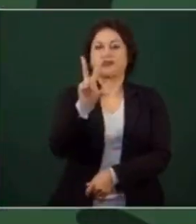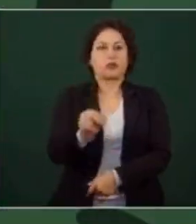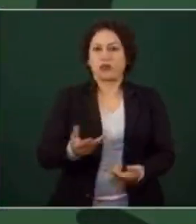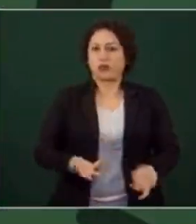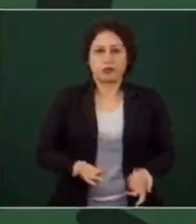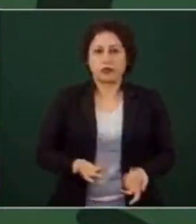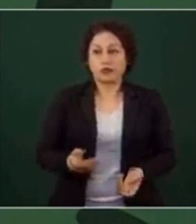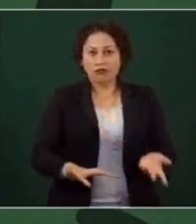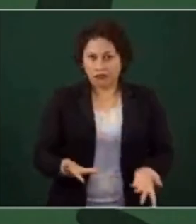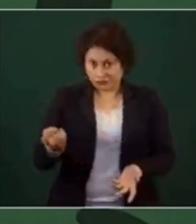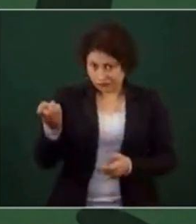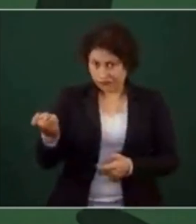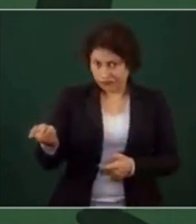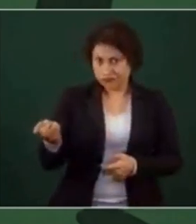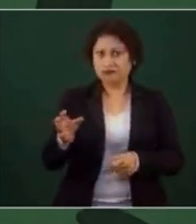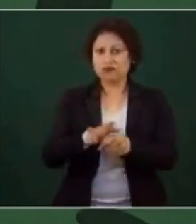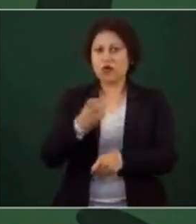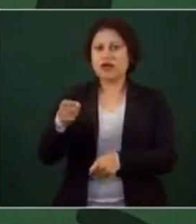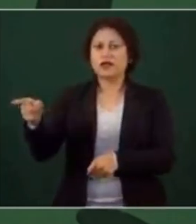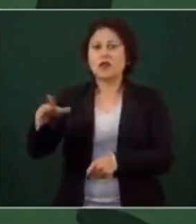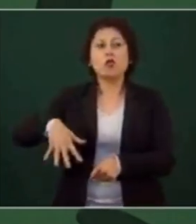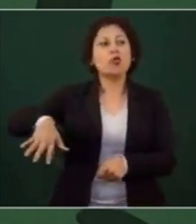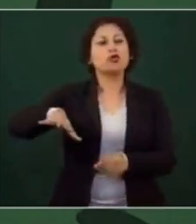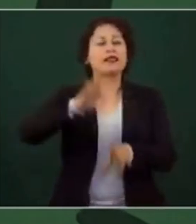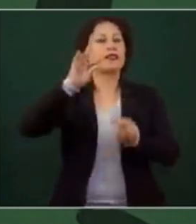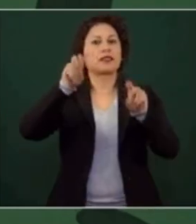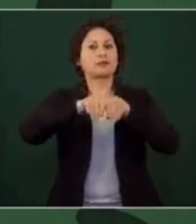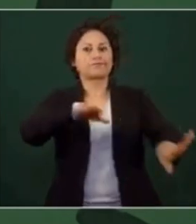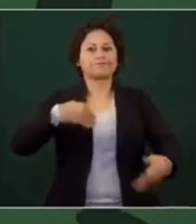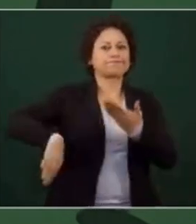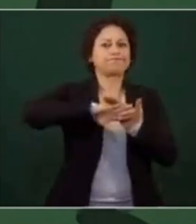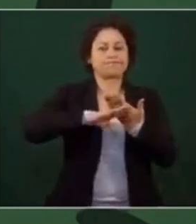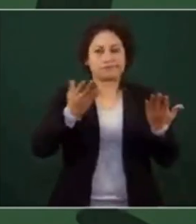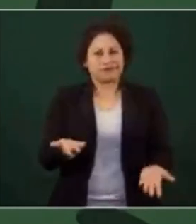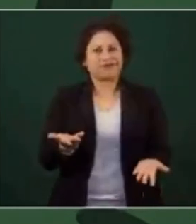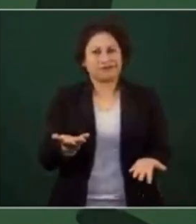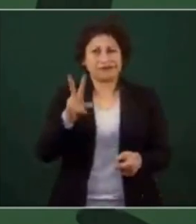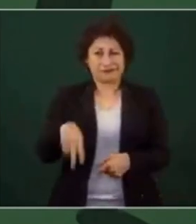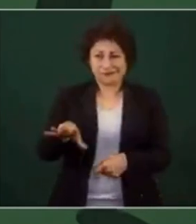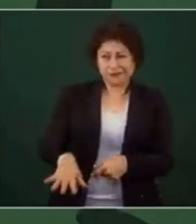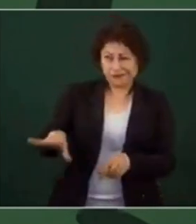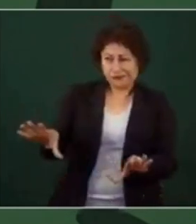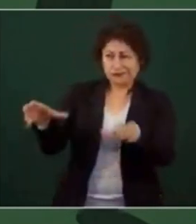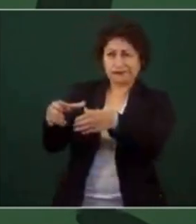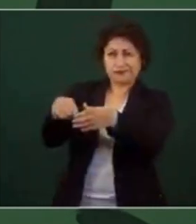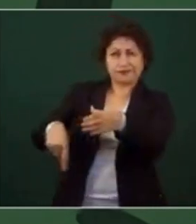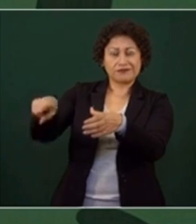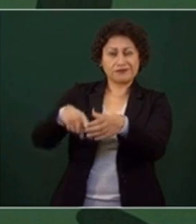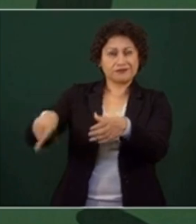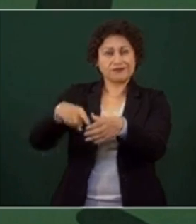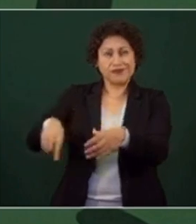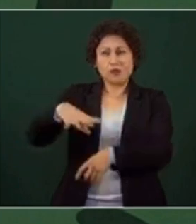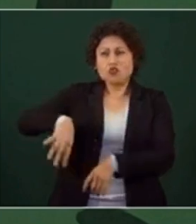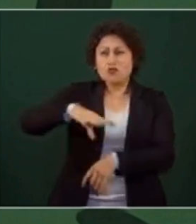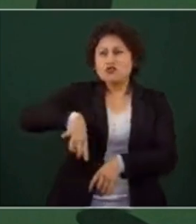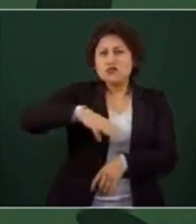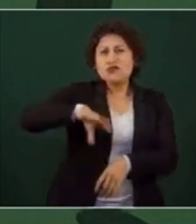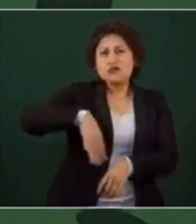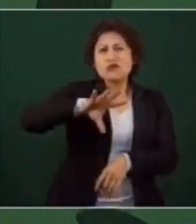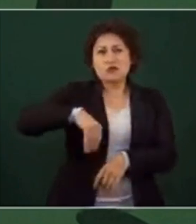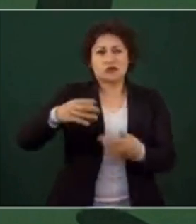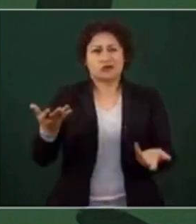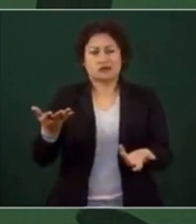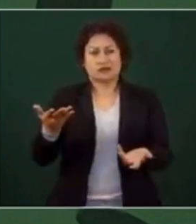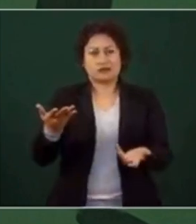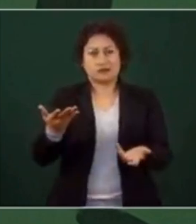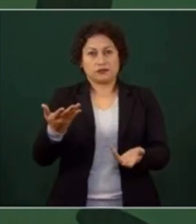quieren es que nos vaya mal. Por eso andan su piloteando. Y son muchos los que están en el metro de la